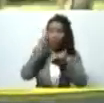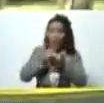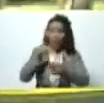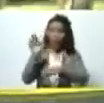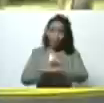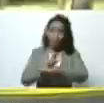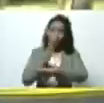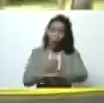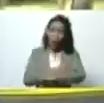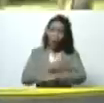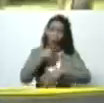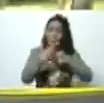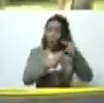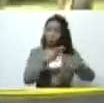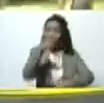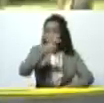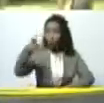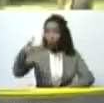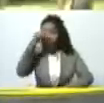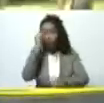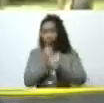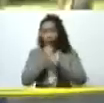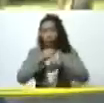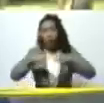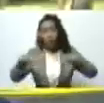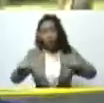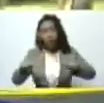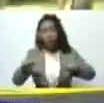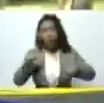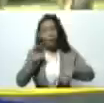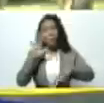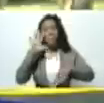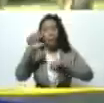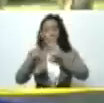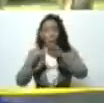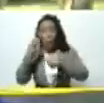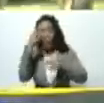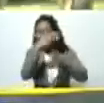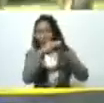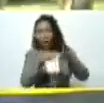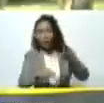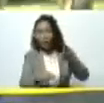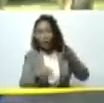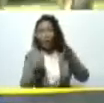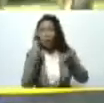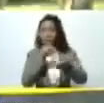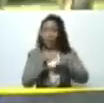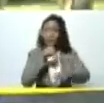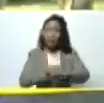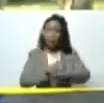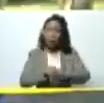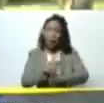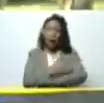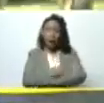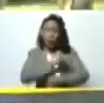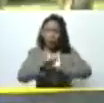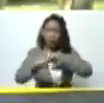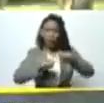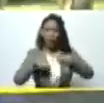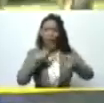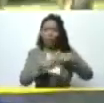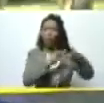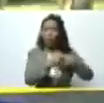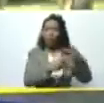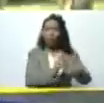al productor le llegue a tiempo para comprar los insumos le llegue a tiempo para movilizar la producción